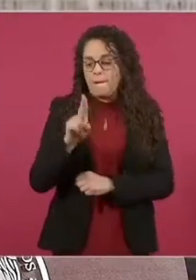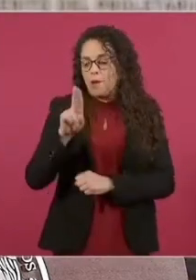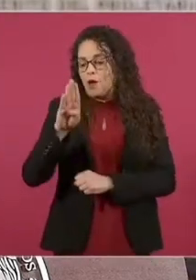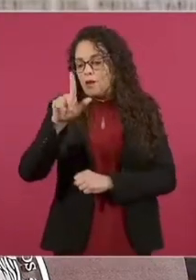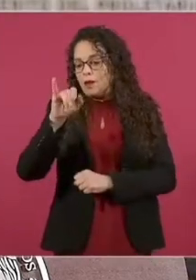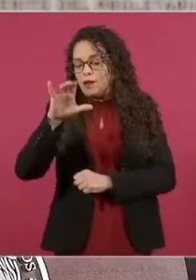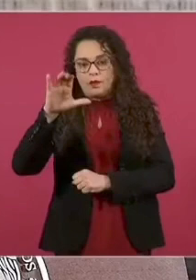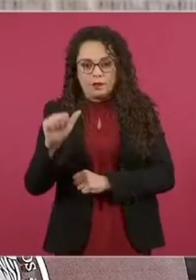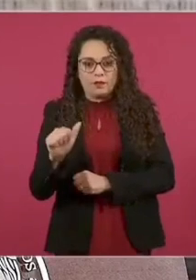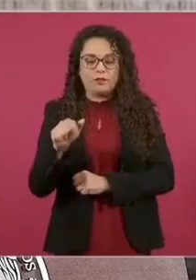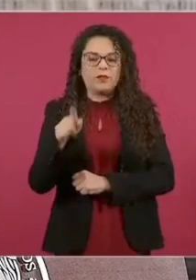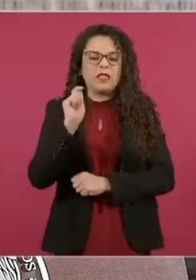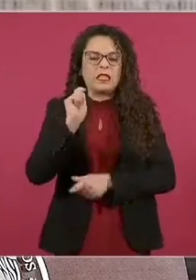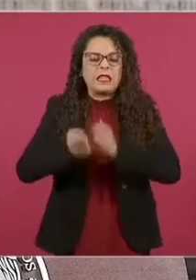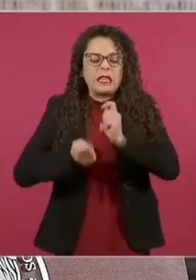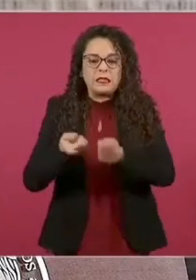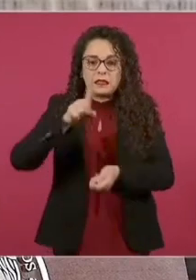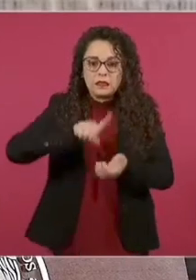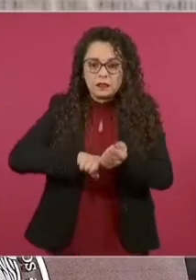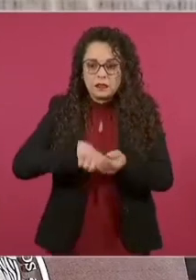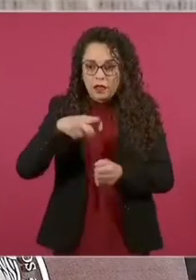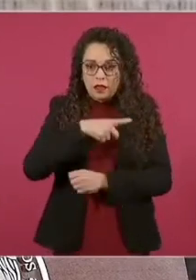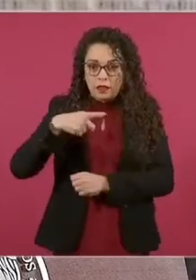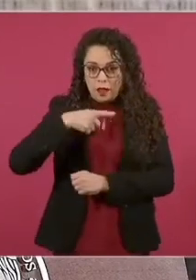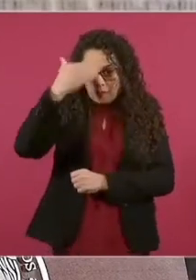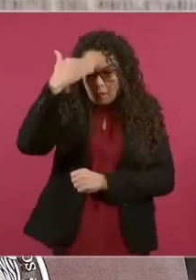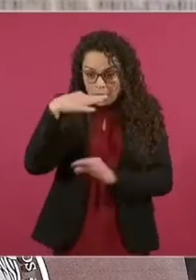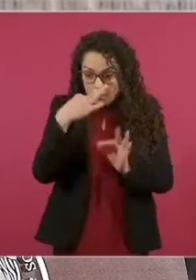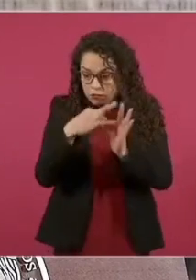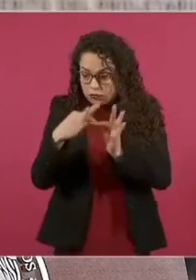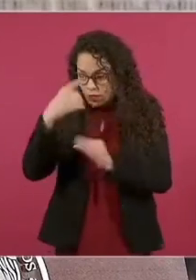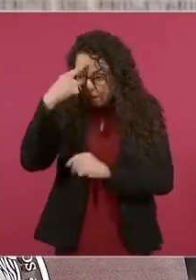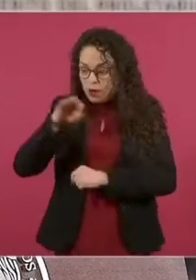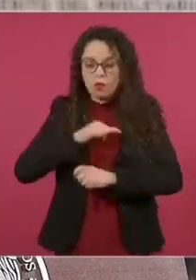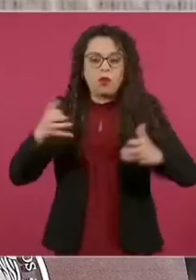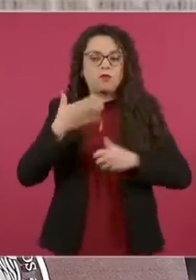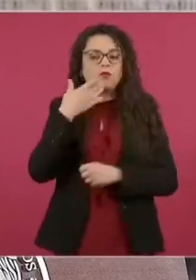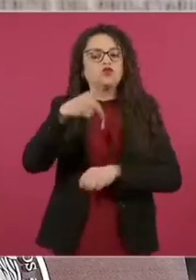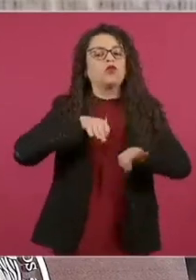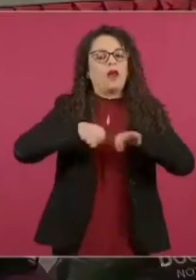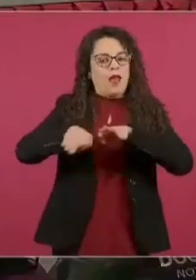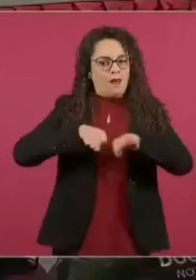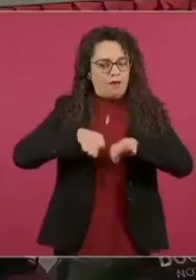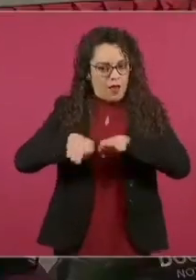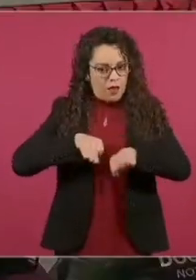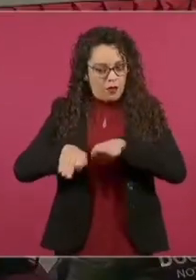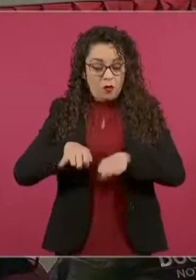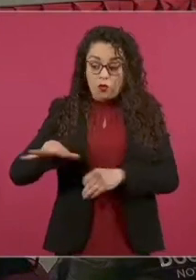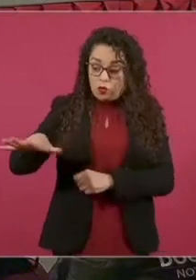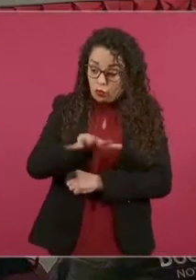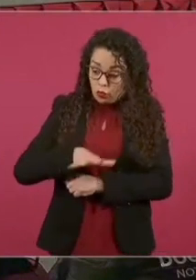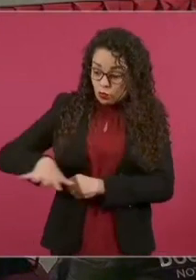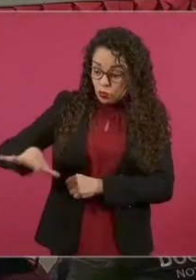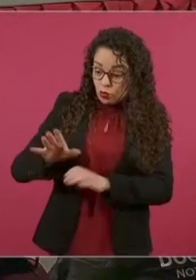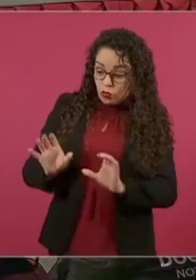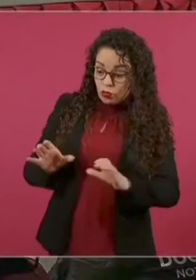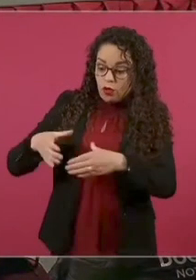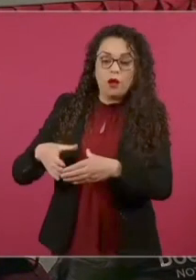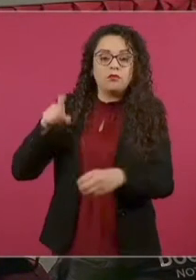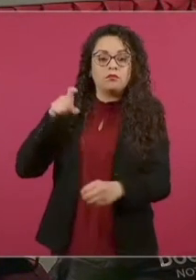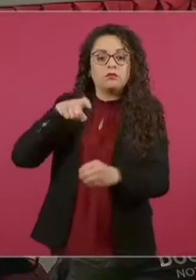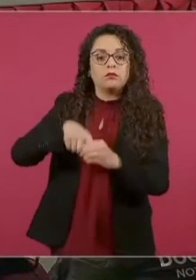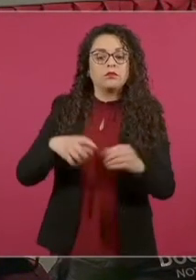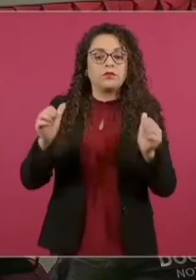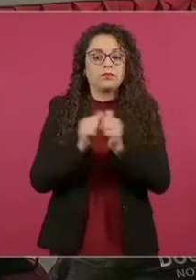de los aspectos que debe de conocer para realizar su trabajo en ese ámbito. Todo el personal de la Guardia estará sujeto a la jurisdicción militar,